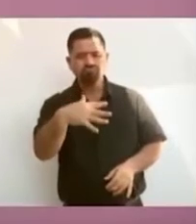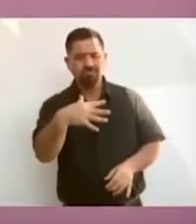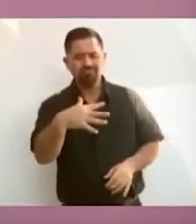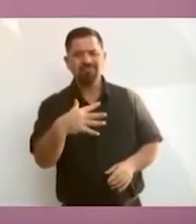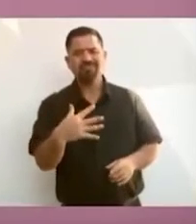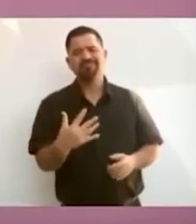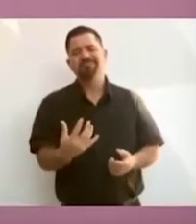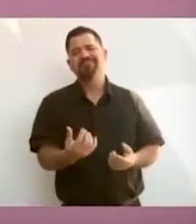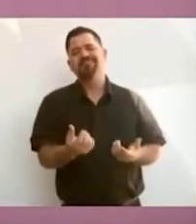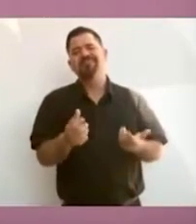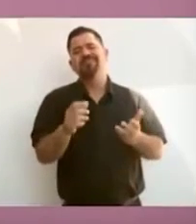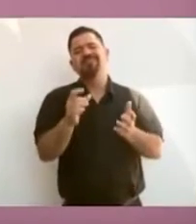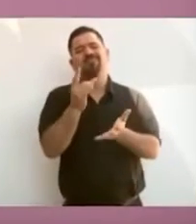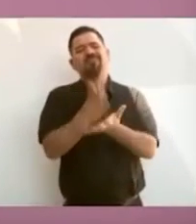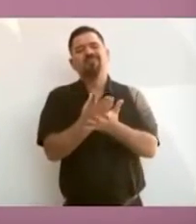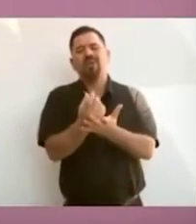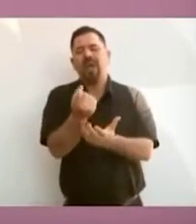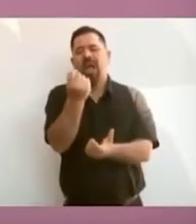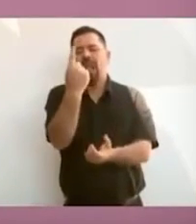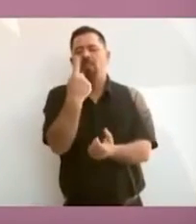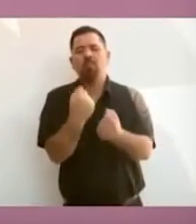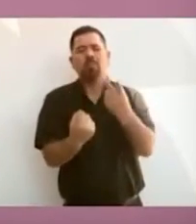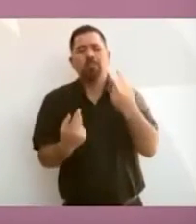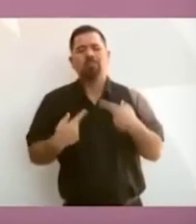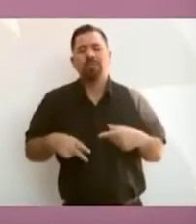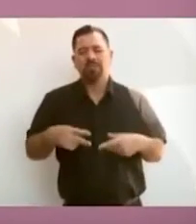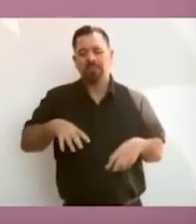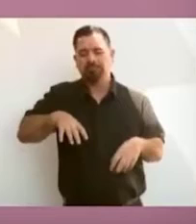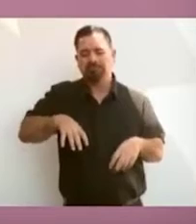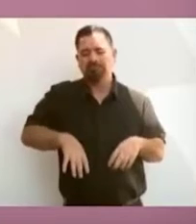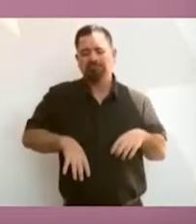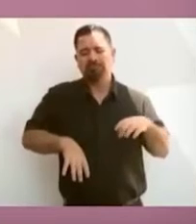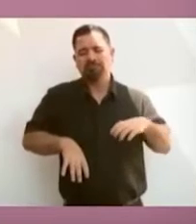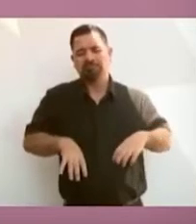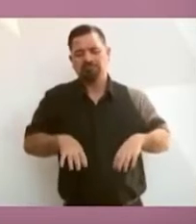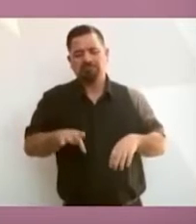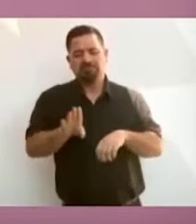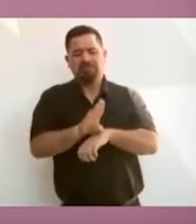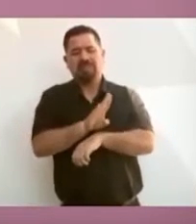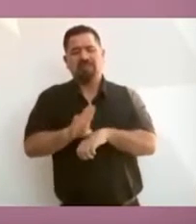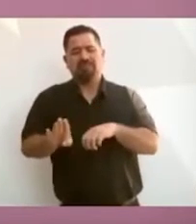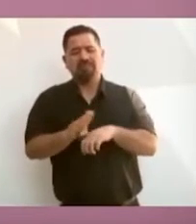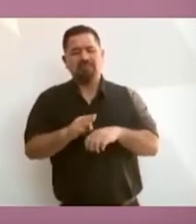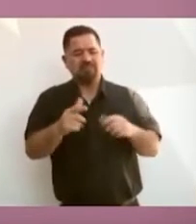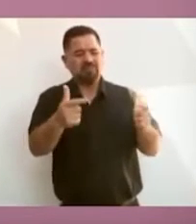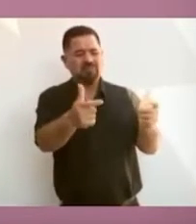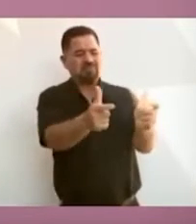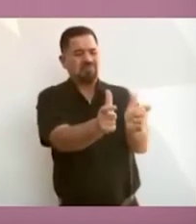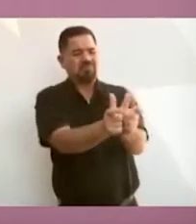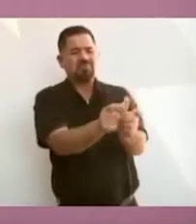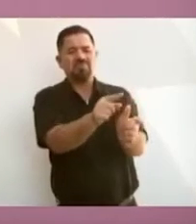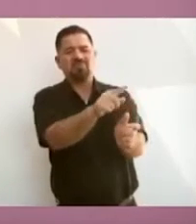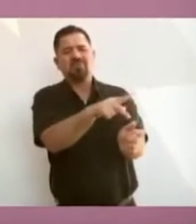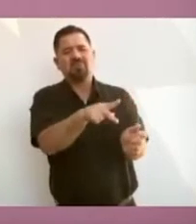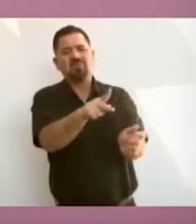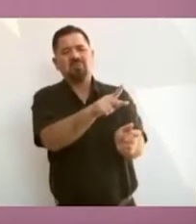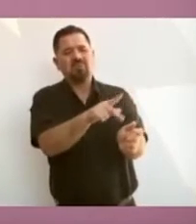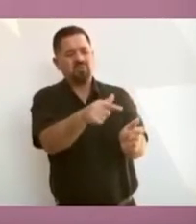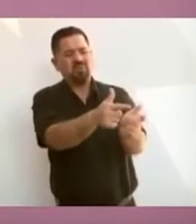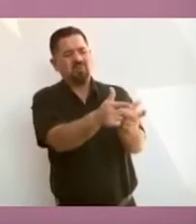unos cuantos, una minoría rapaz, y eso